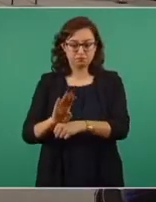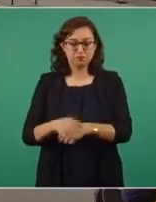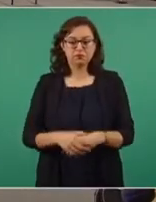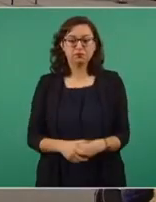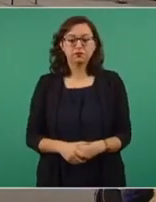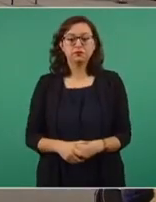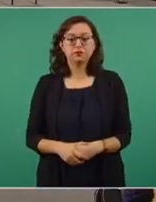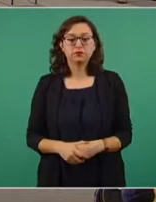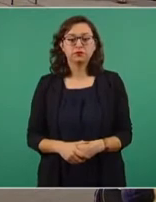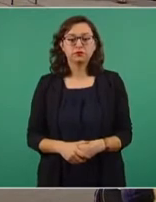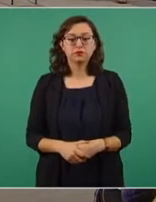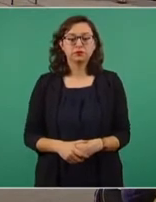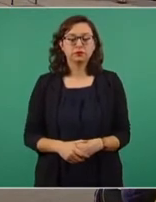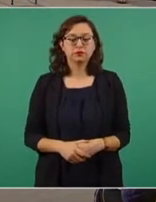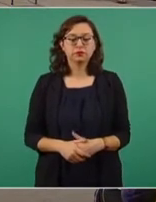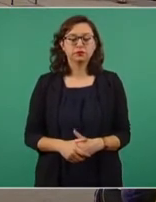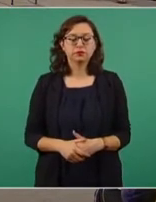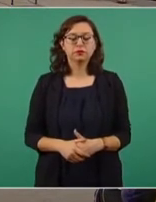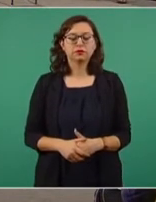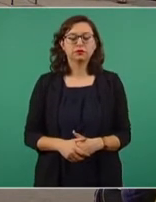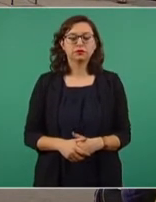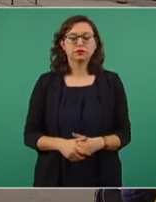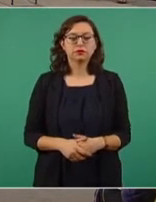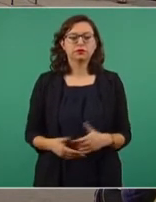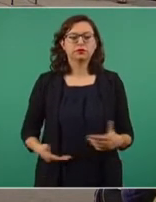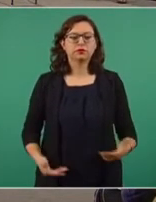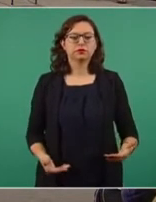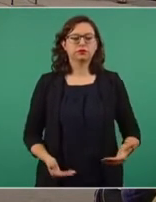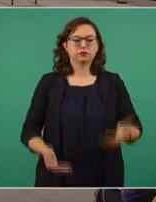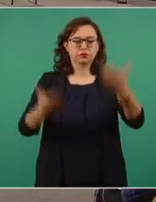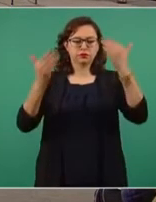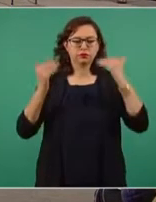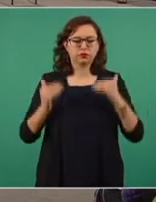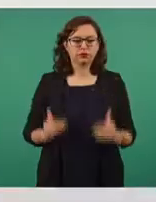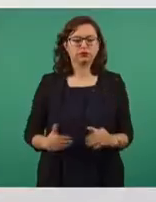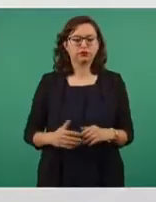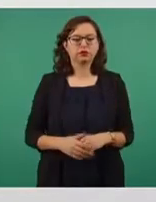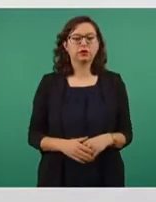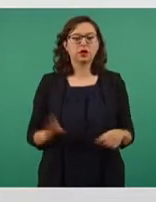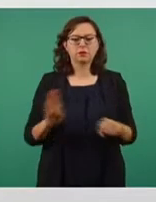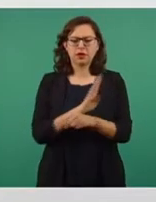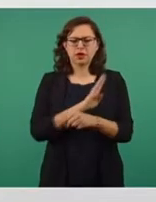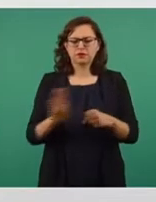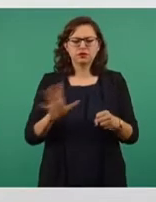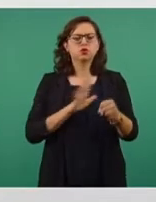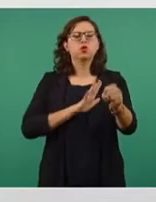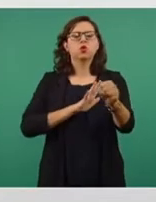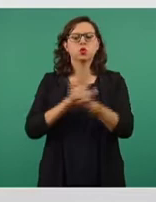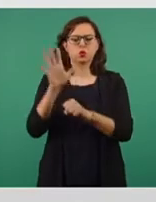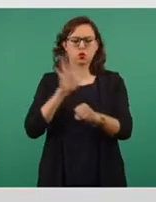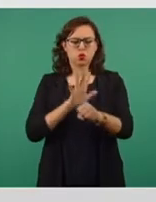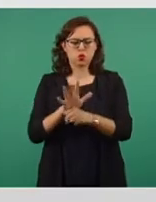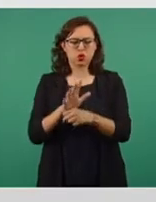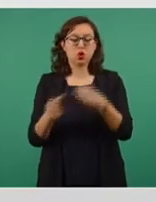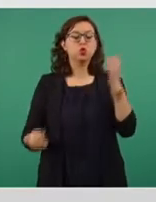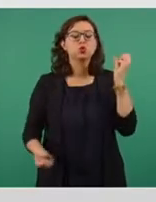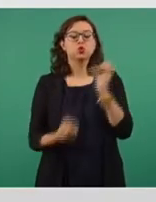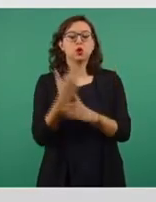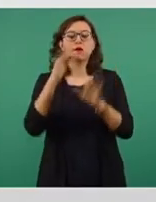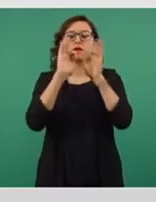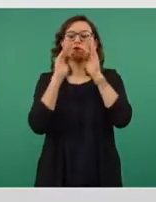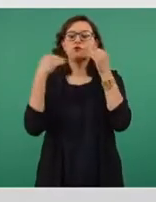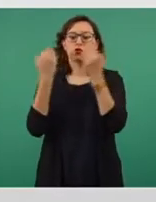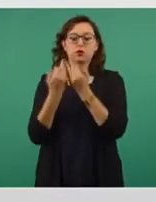En esta última lámina les señalo brevemente los beneficios de este nuevo mecanismo de